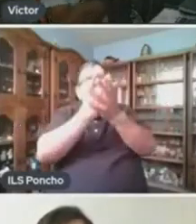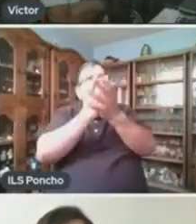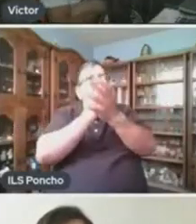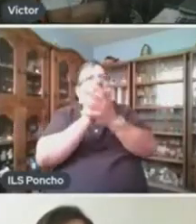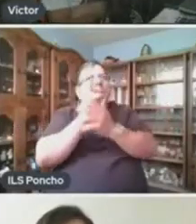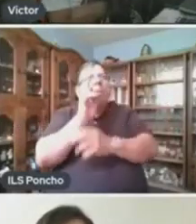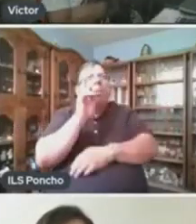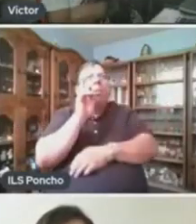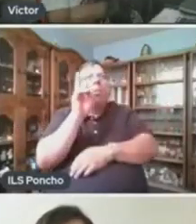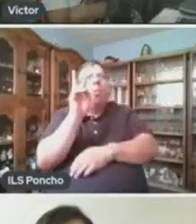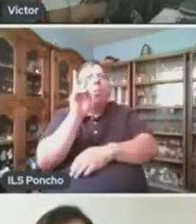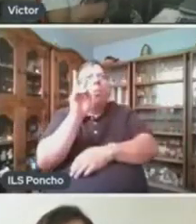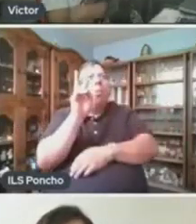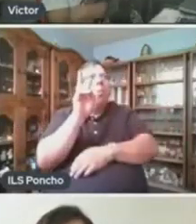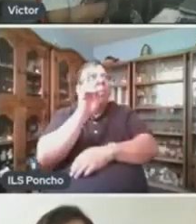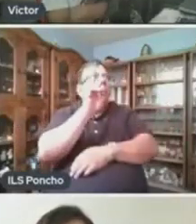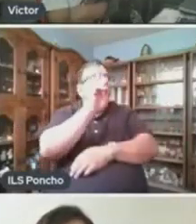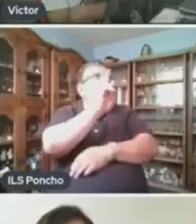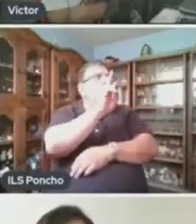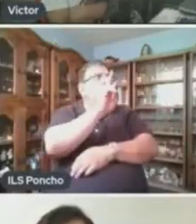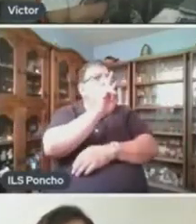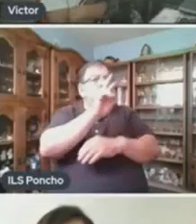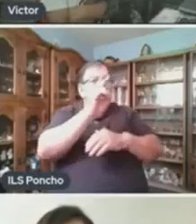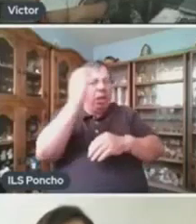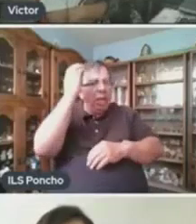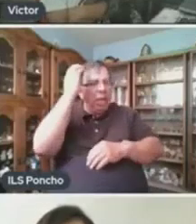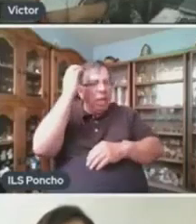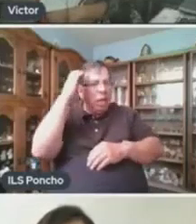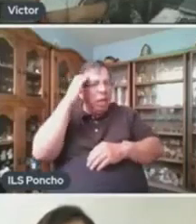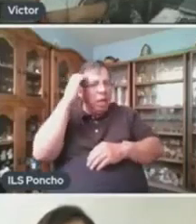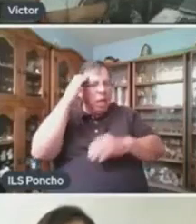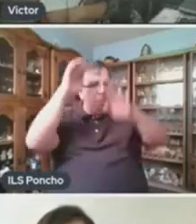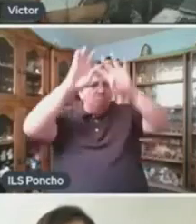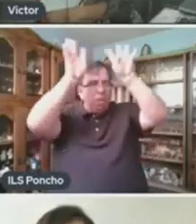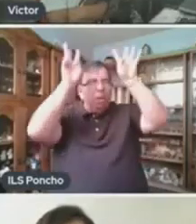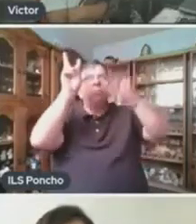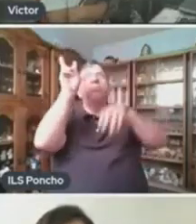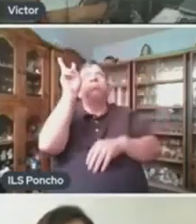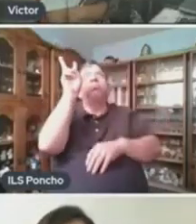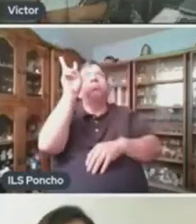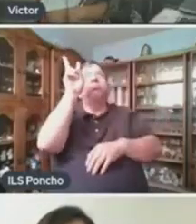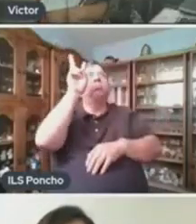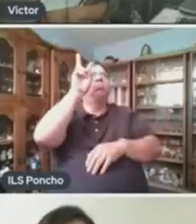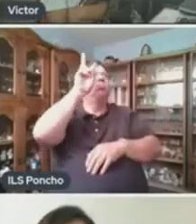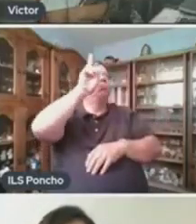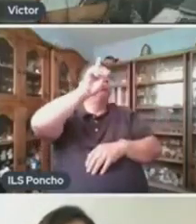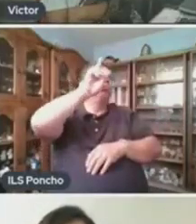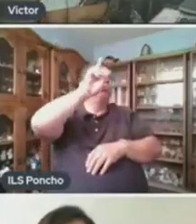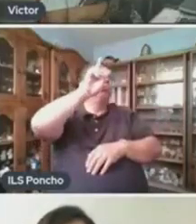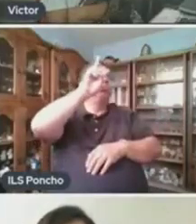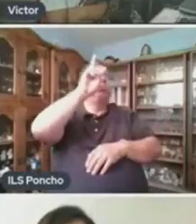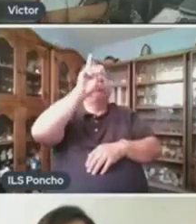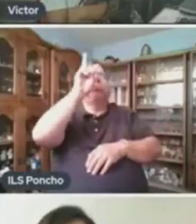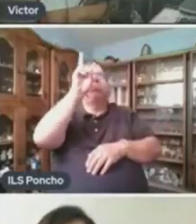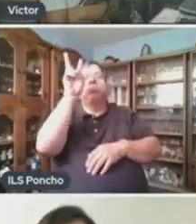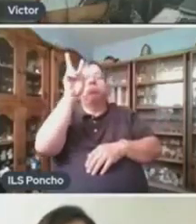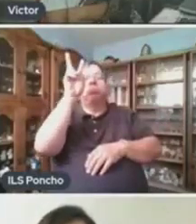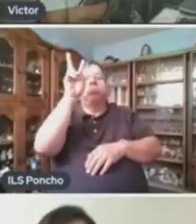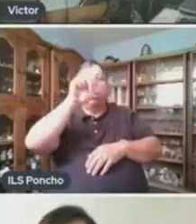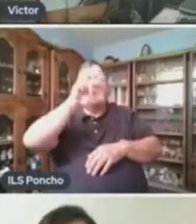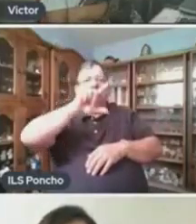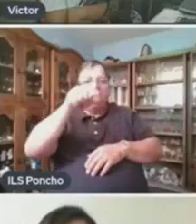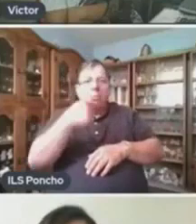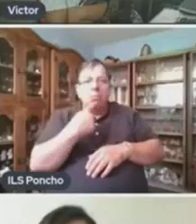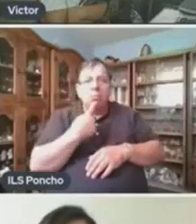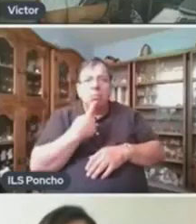Y Otro Lado El Respaldo De Su Cama Al Rato Abrió La Boca